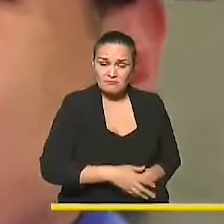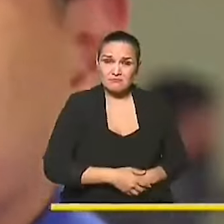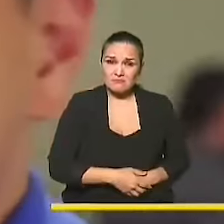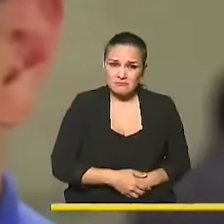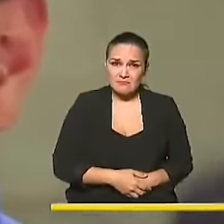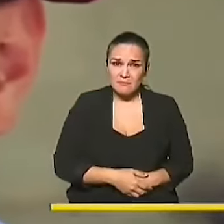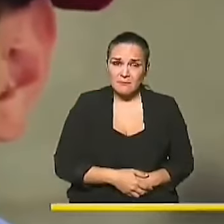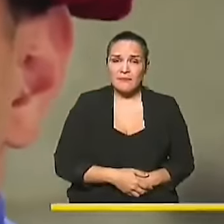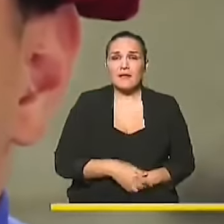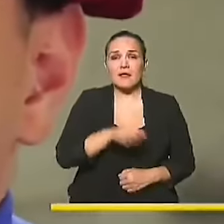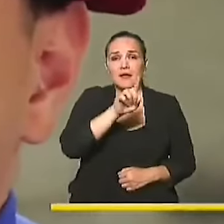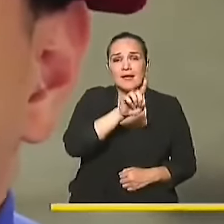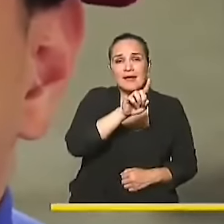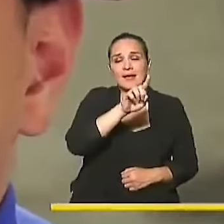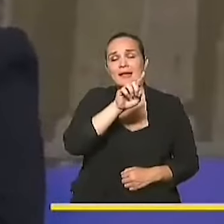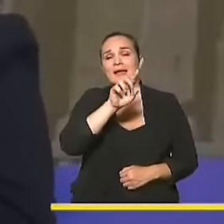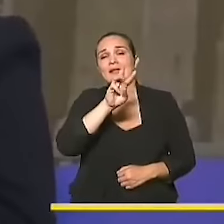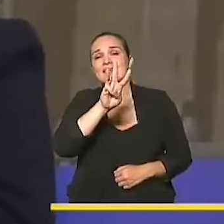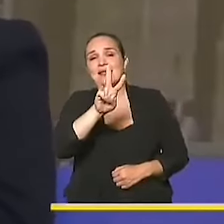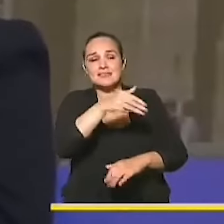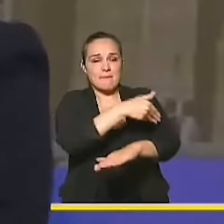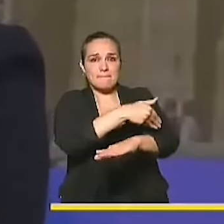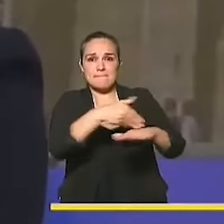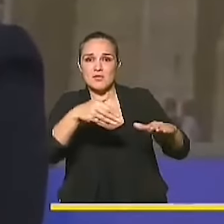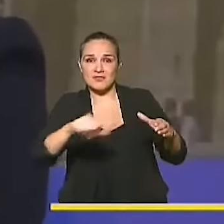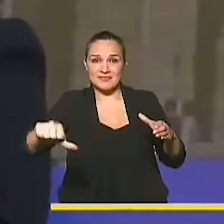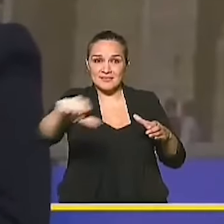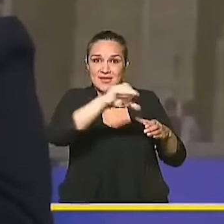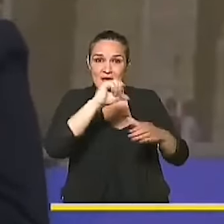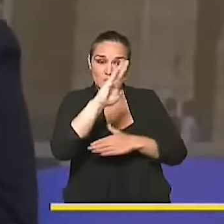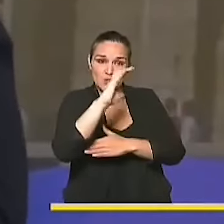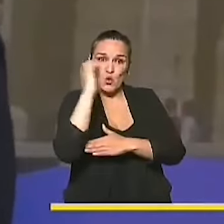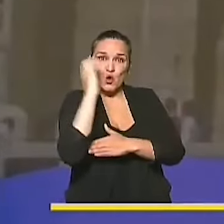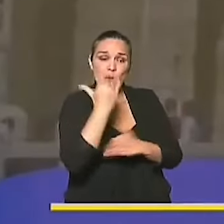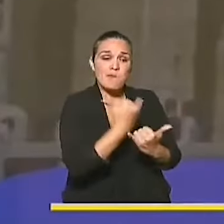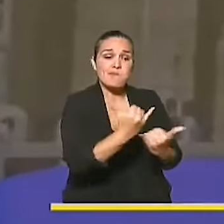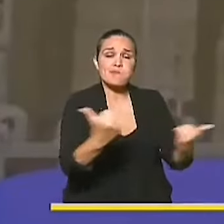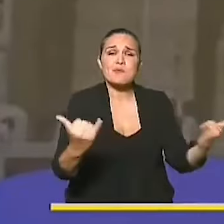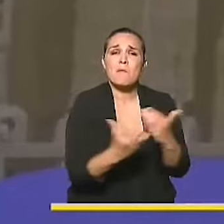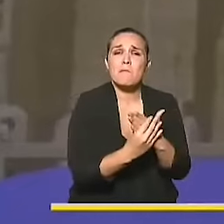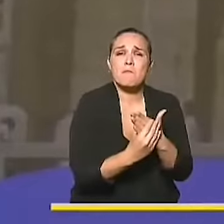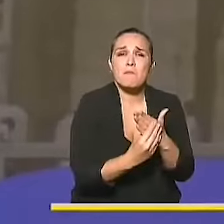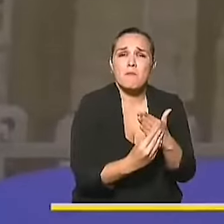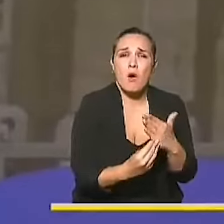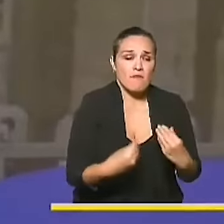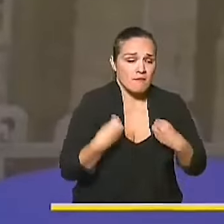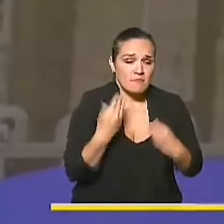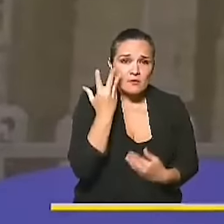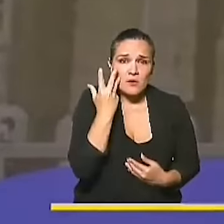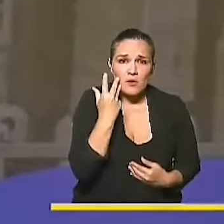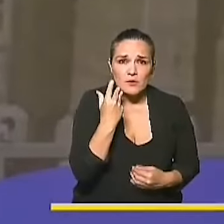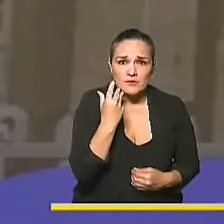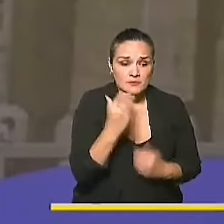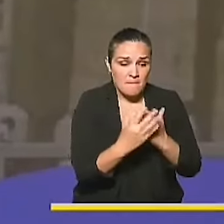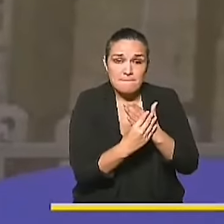Más de 13 millones de mujeres en este país viven en pobreza, y no sólo